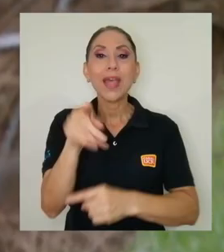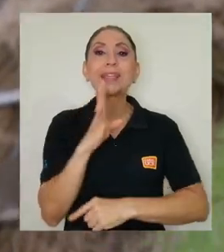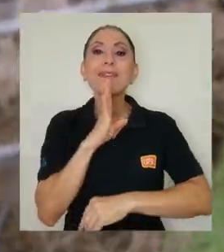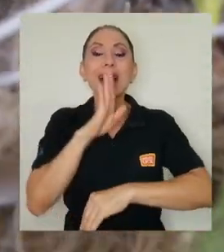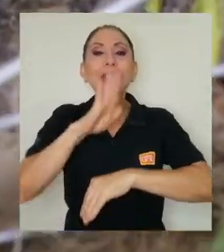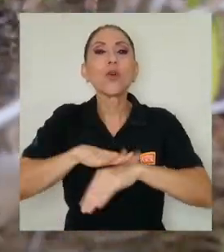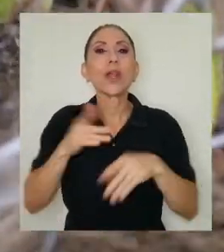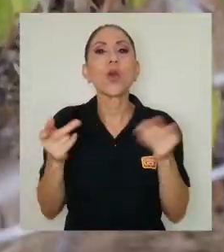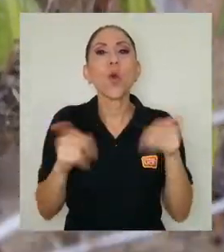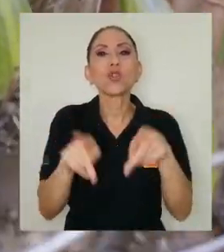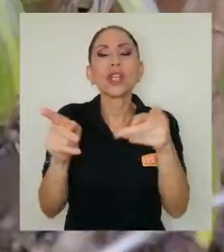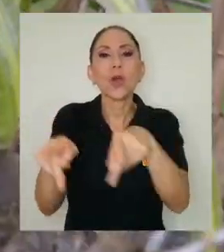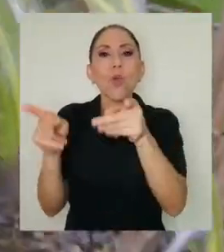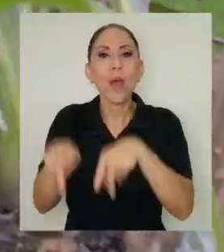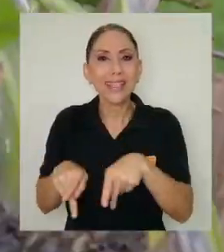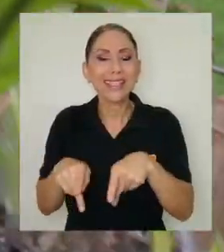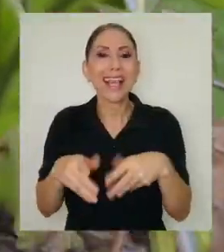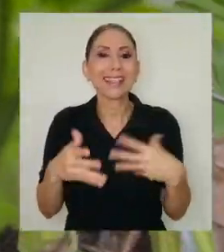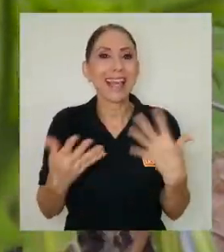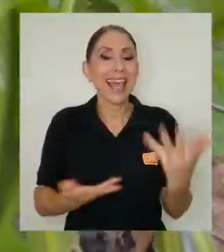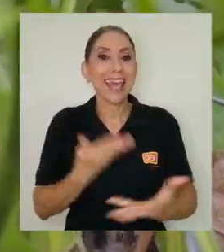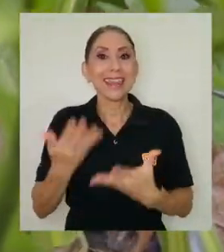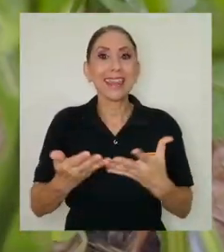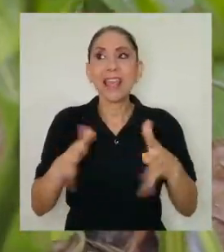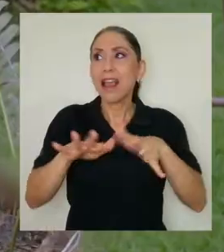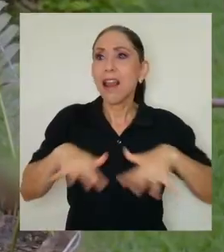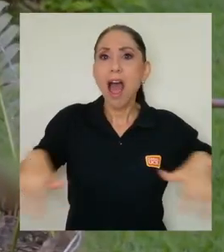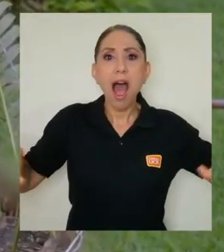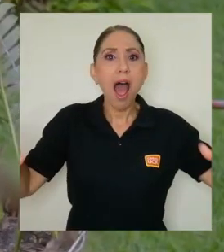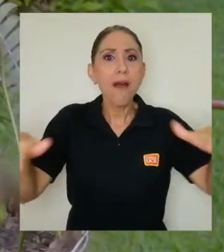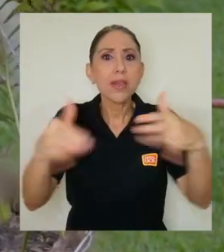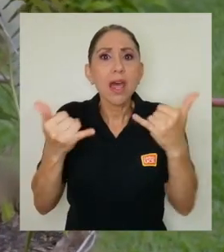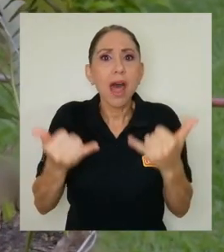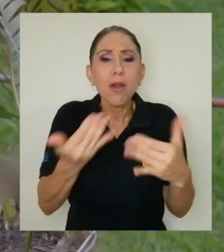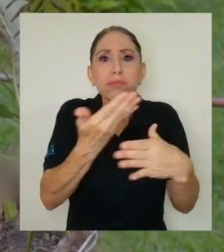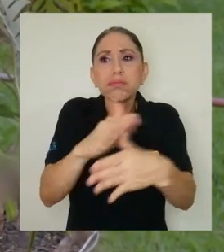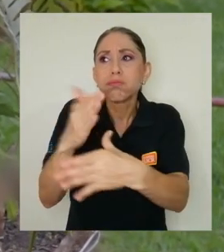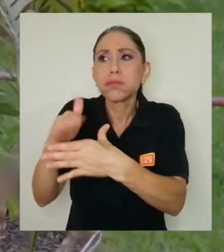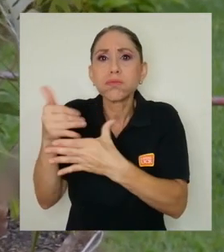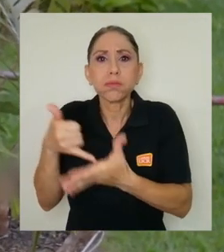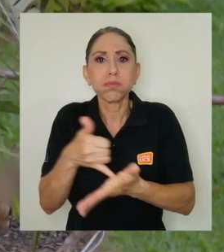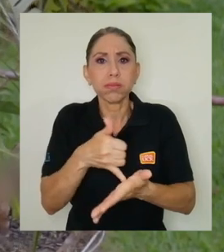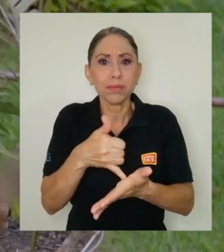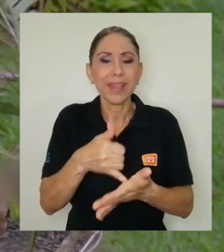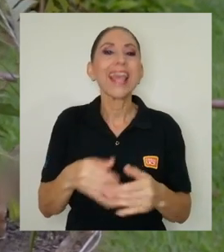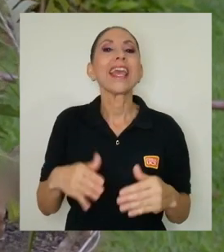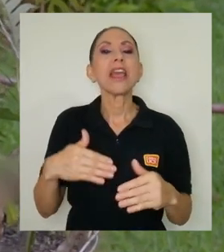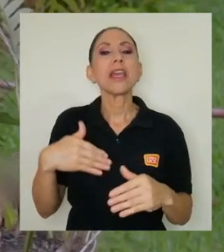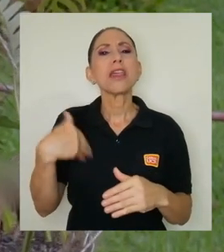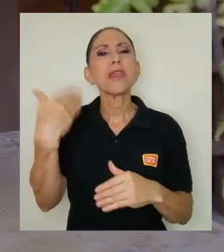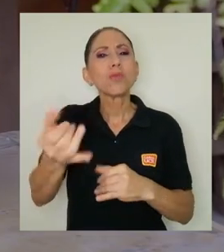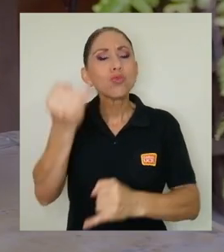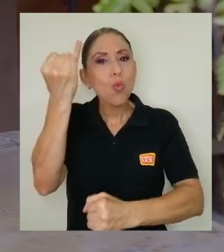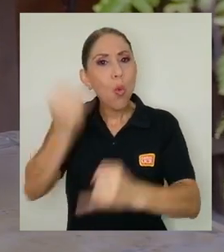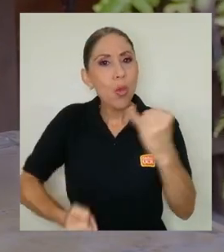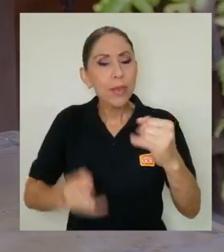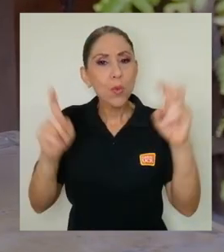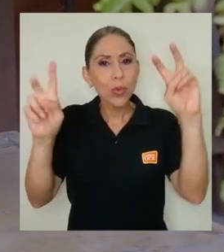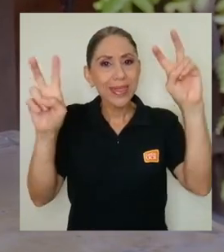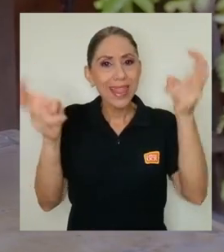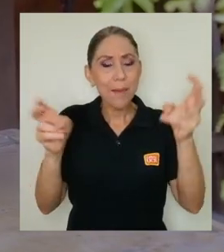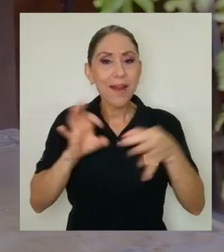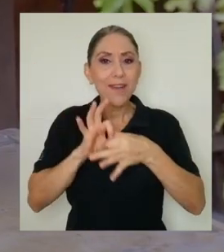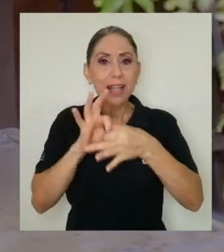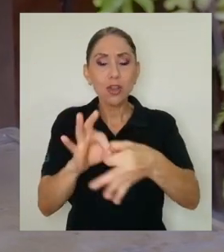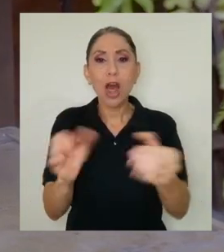consecuencias de la fragmentación del hábitat. Y por último tendremos un tema relacionado